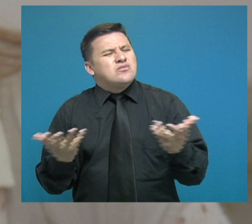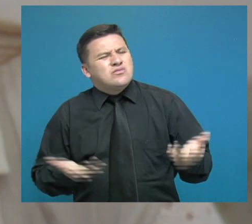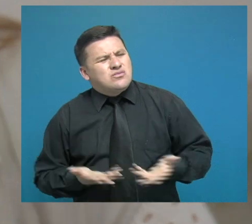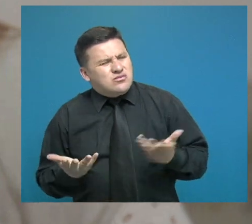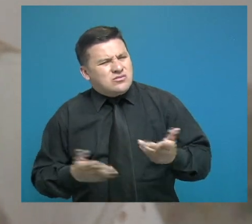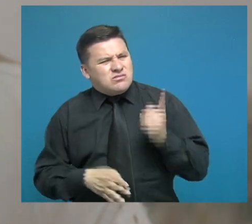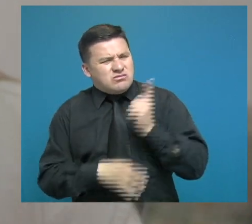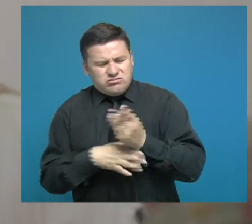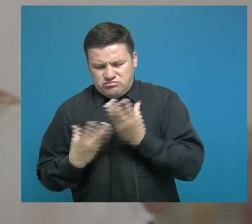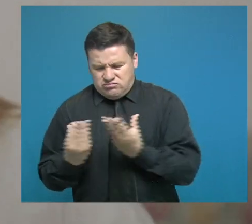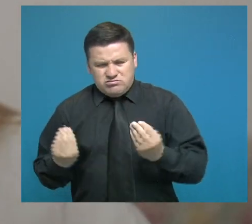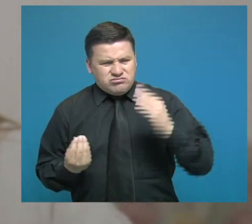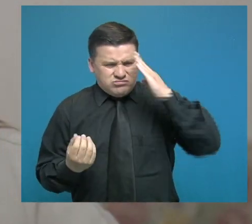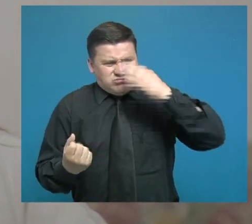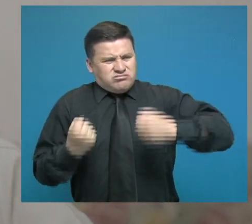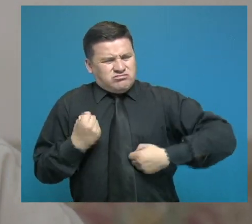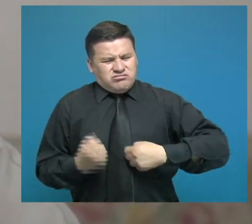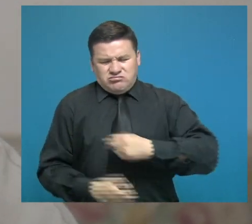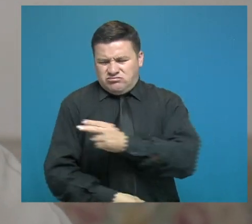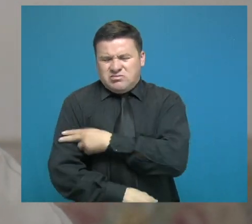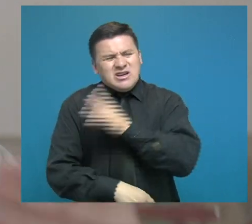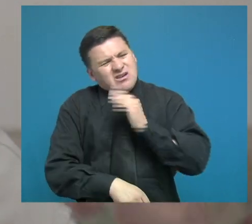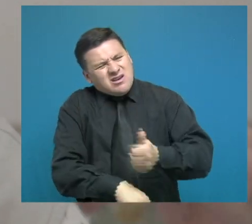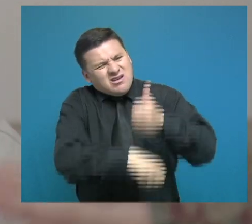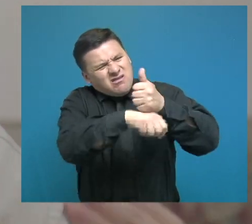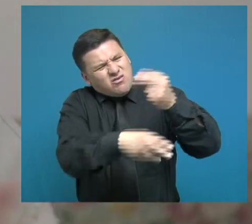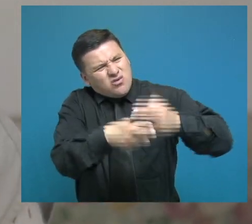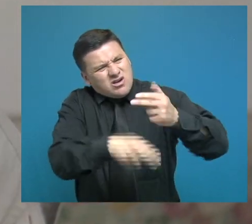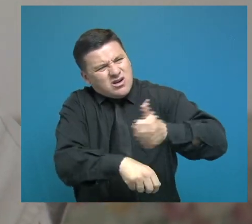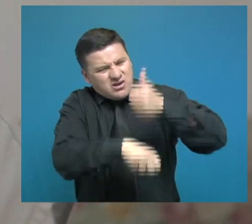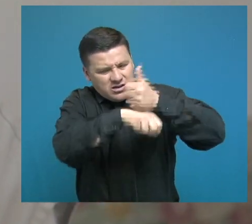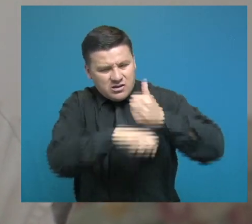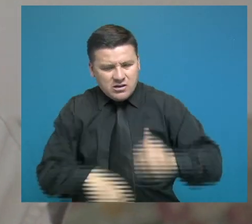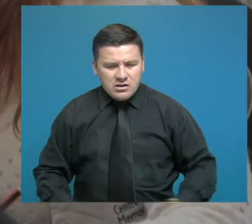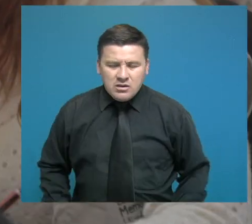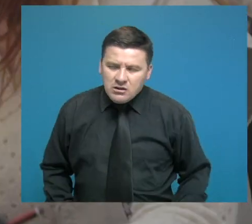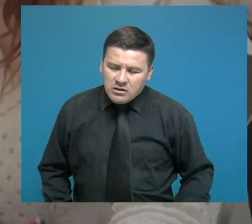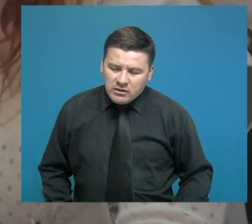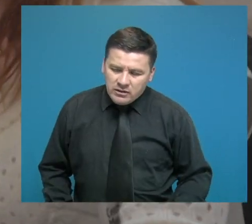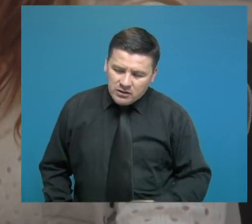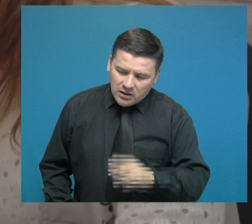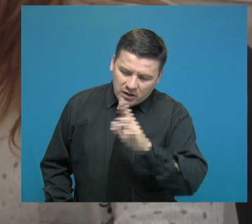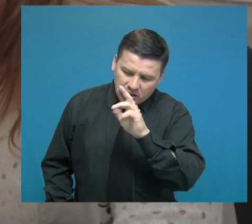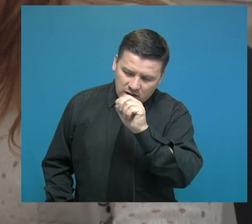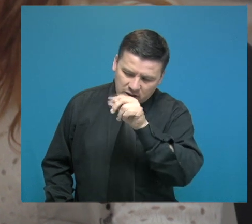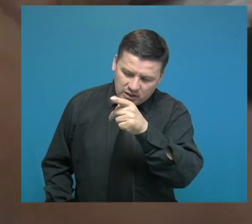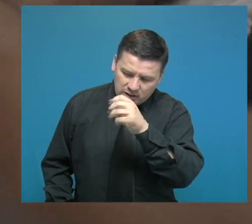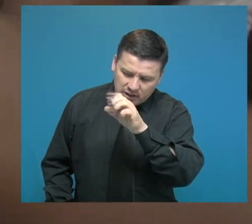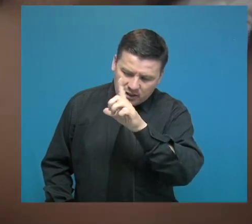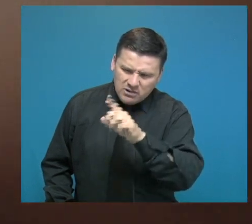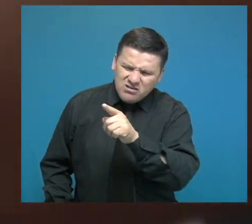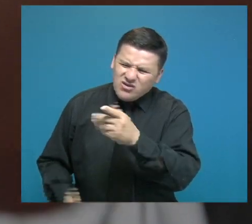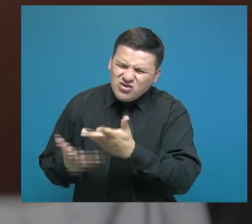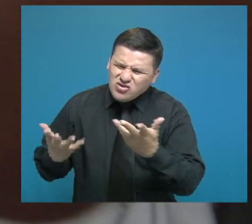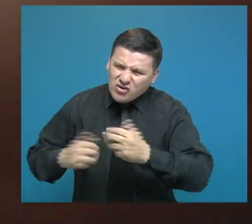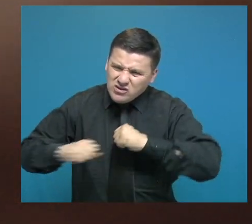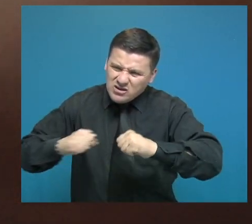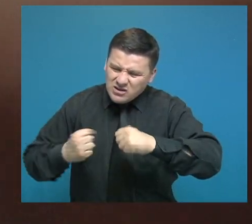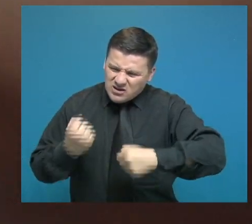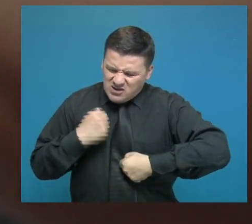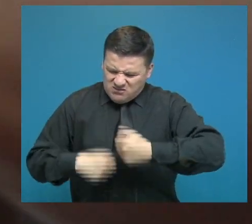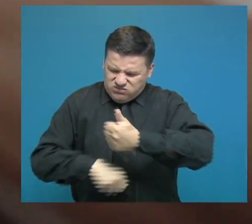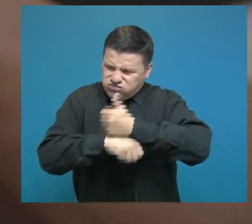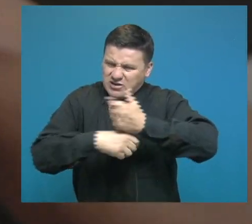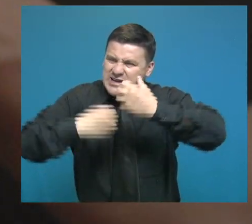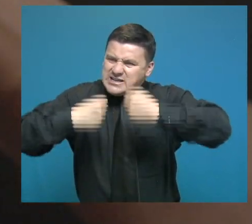¿Dónde estaban ubicados los mandos? ¿Quién era el jefe de ustedes? Rangel. Rangel. ¿Y Rangel